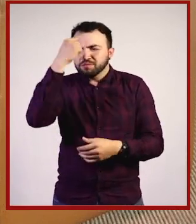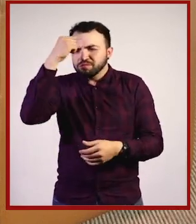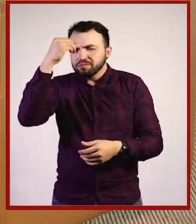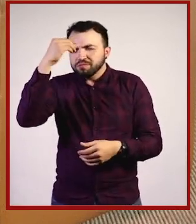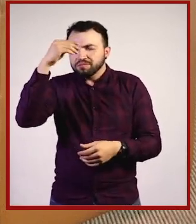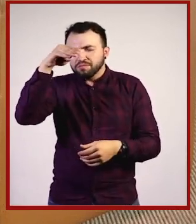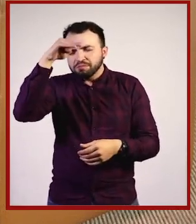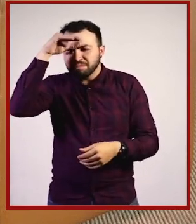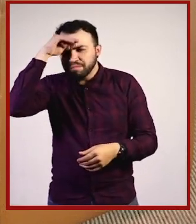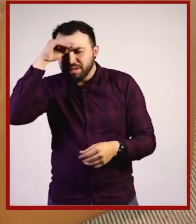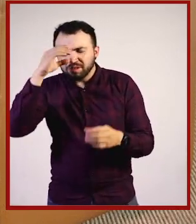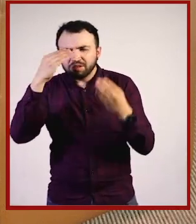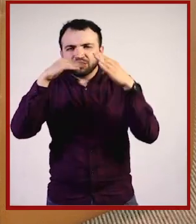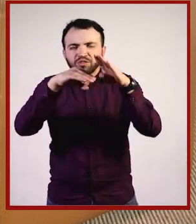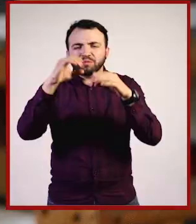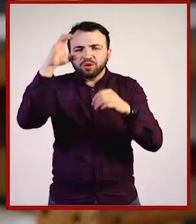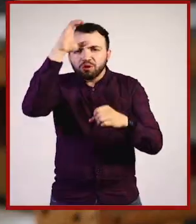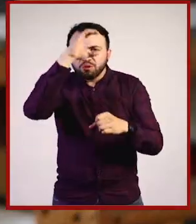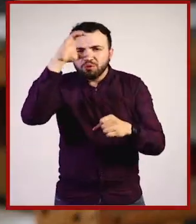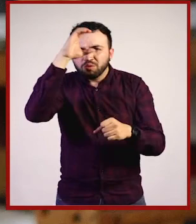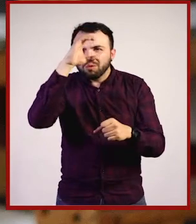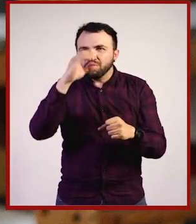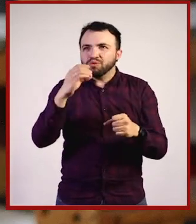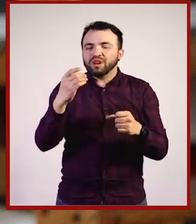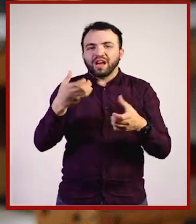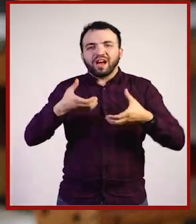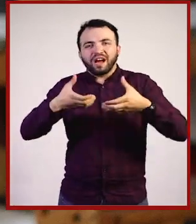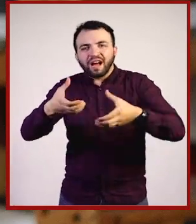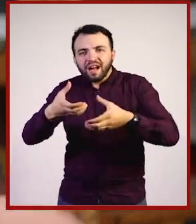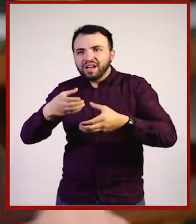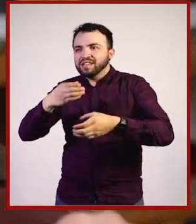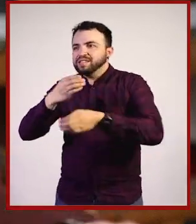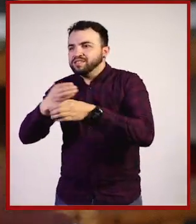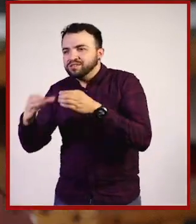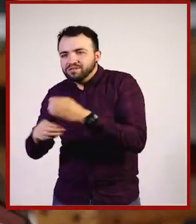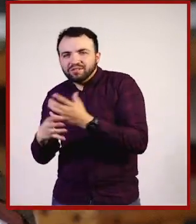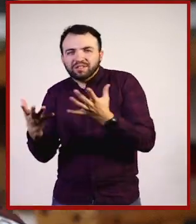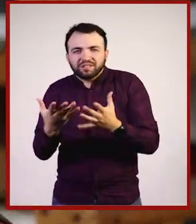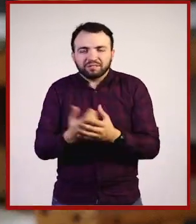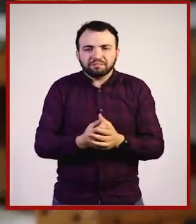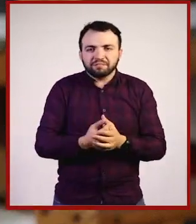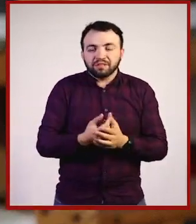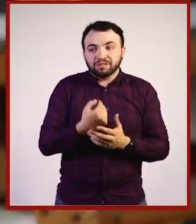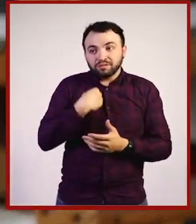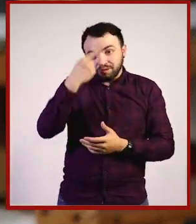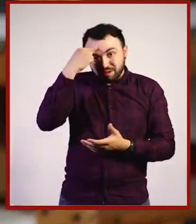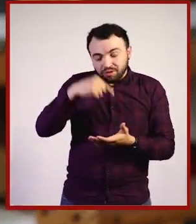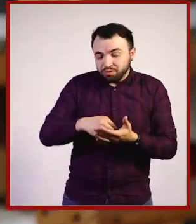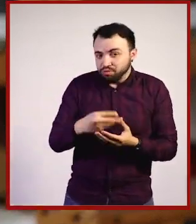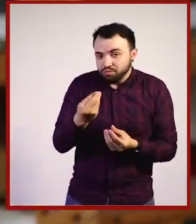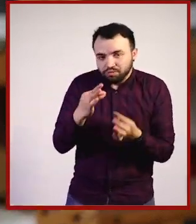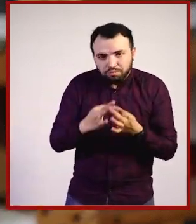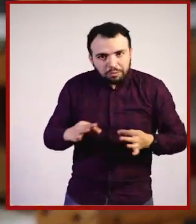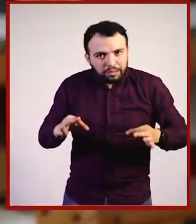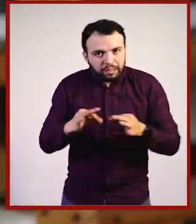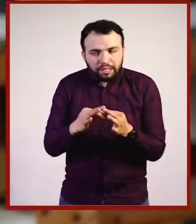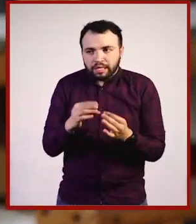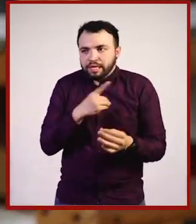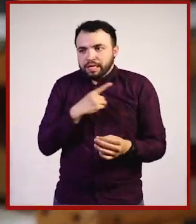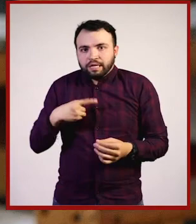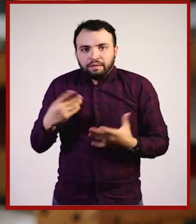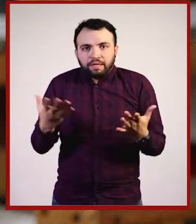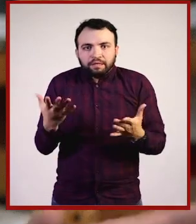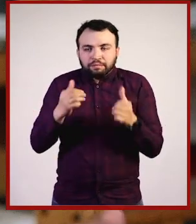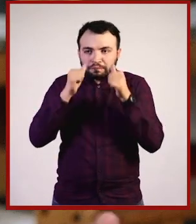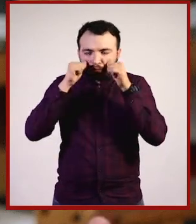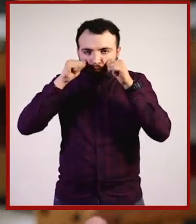yo creo que la cultura cívica es muy importante y debemos tomarla en serio. No se trata de algo que nosotros tengamos que